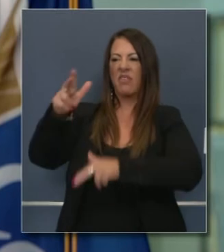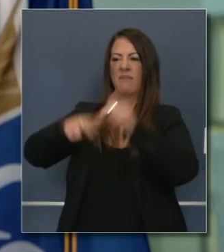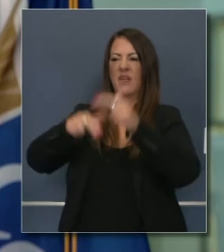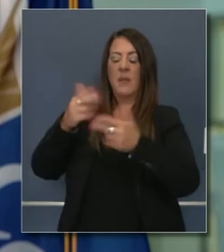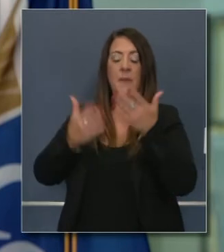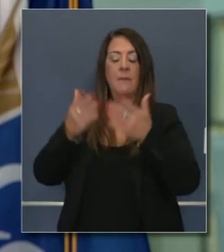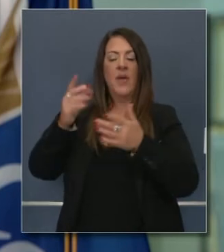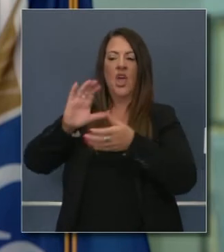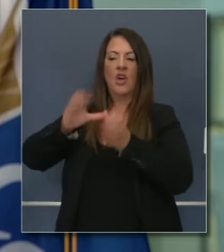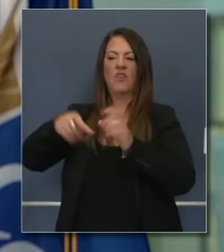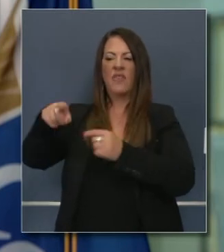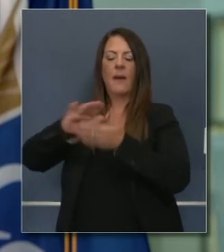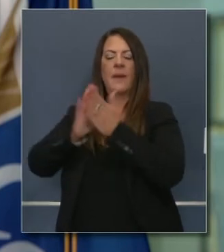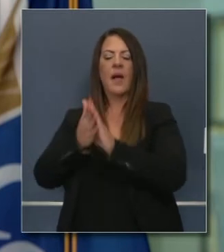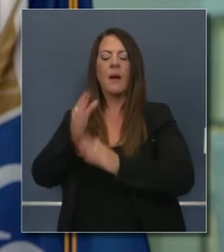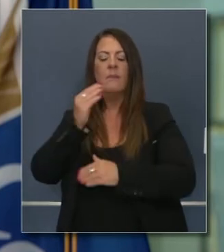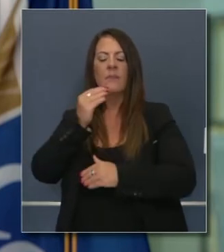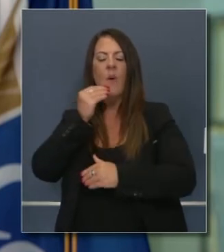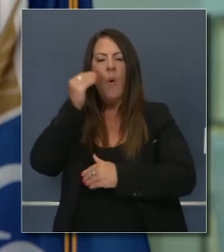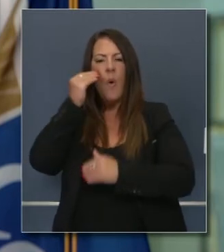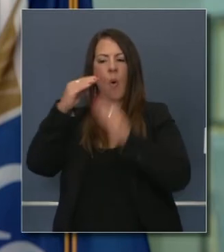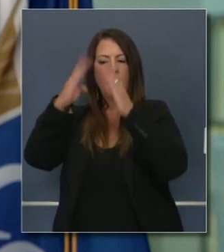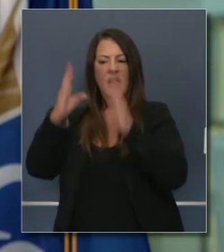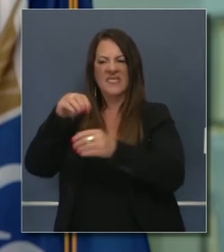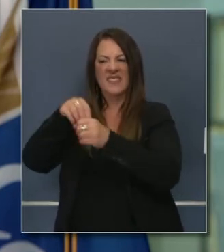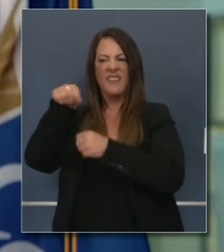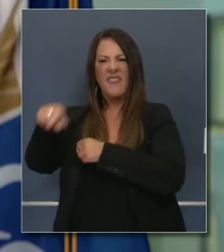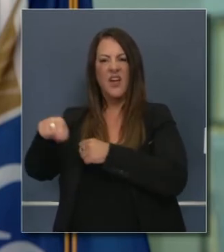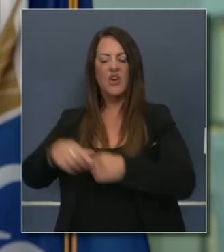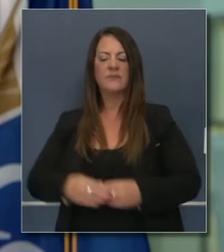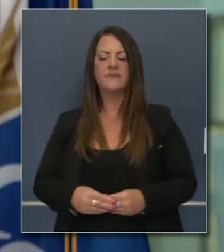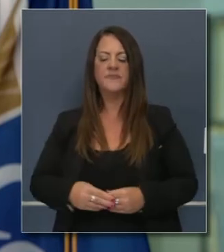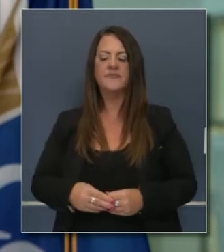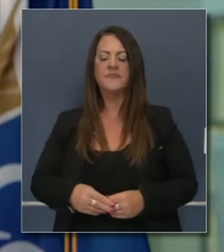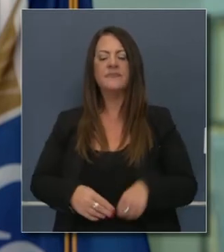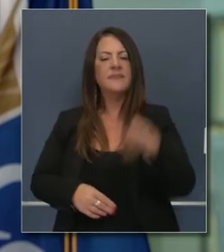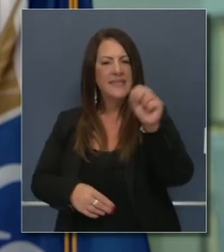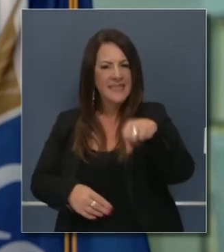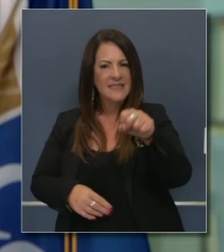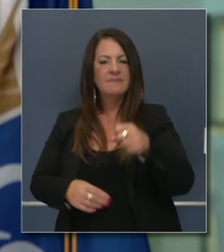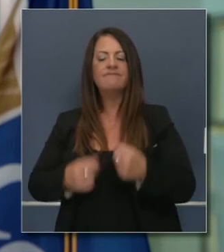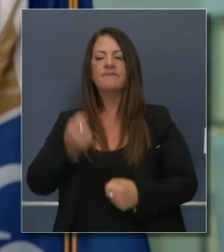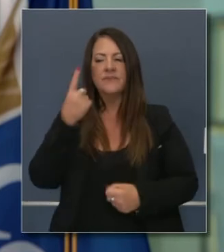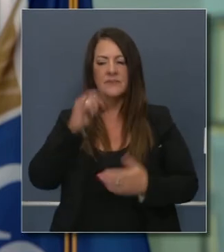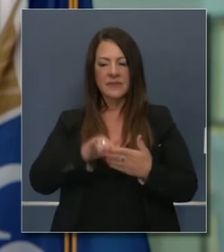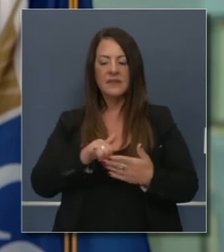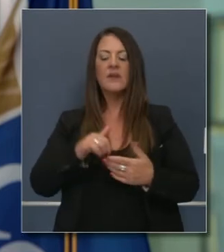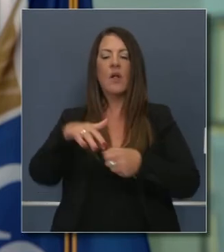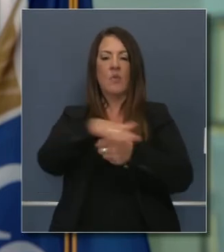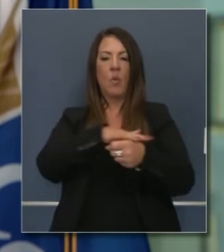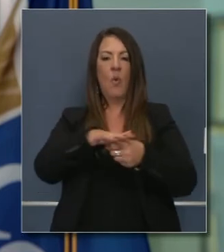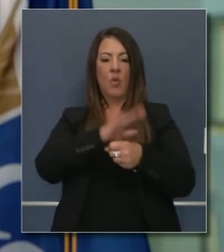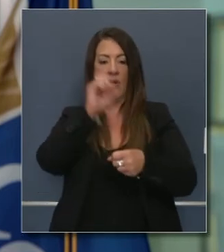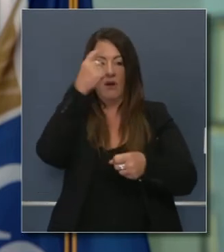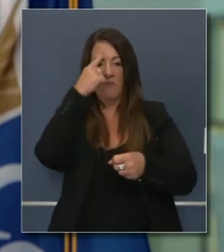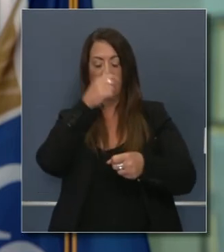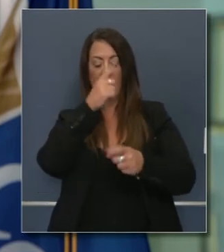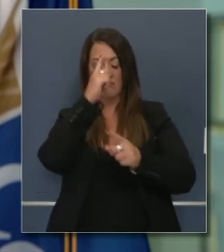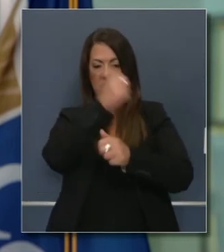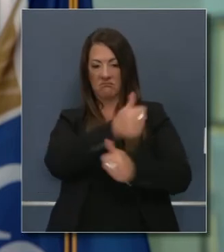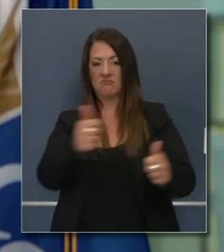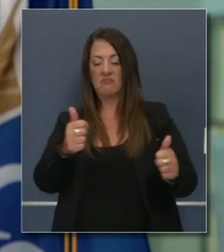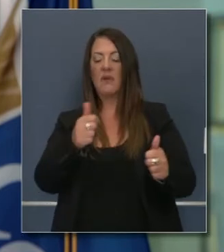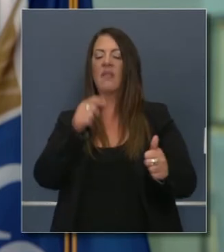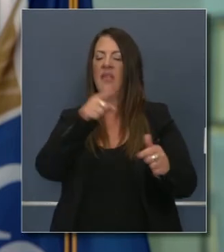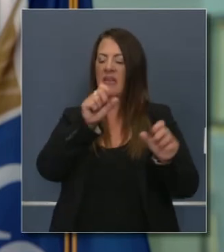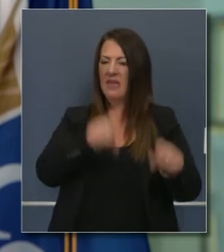eso como viviendas? La realidad y la respuesta de eso es sí. Y los gobiernos locales están, ellos tienen la capacidad ahora y